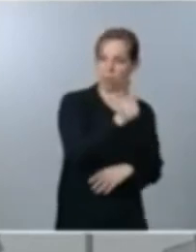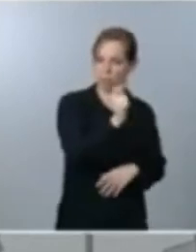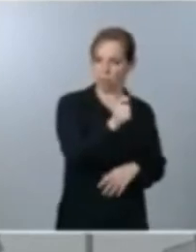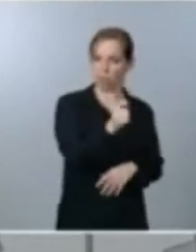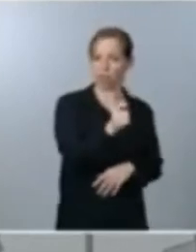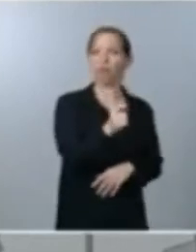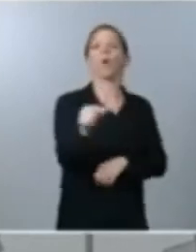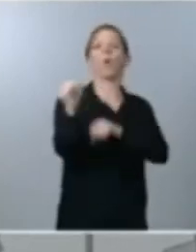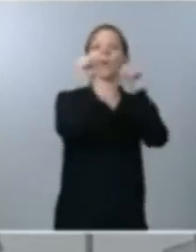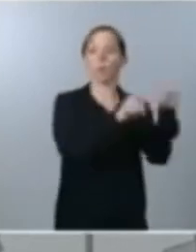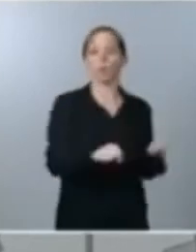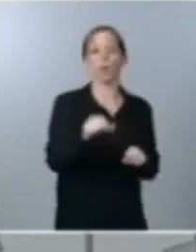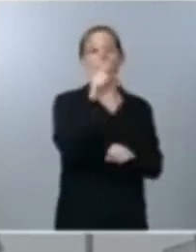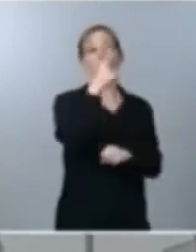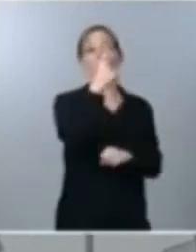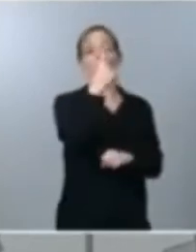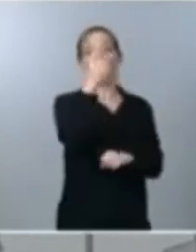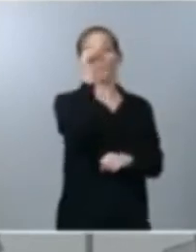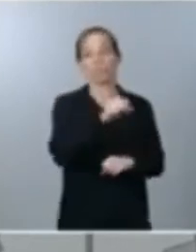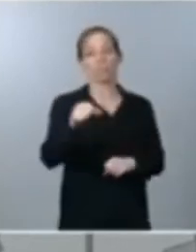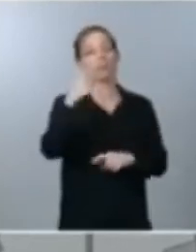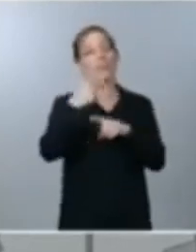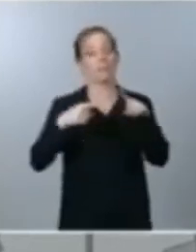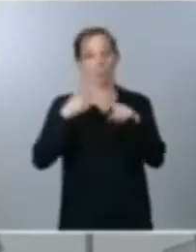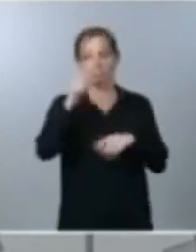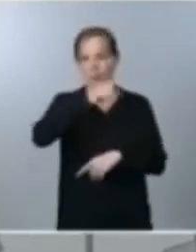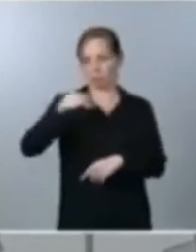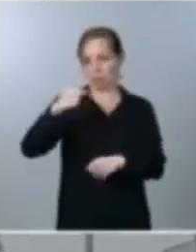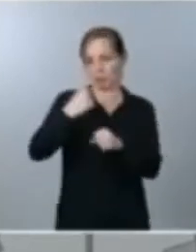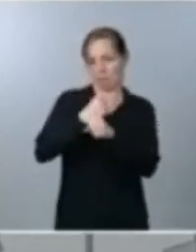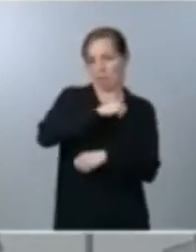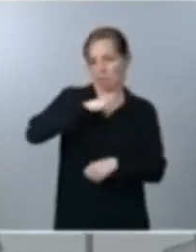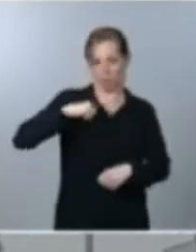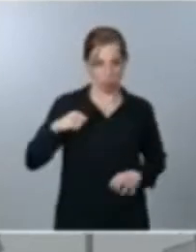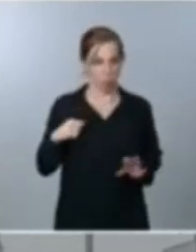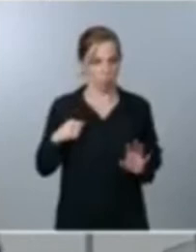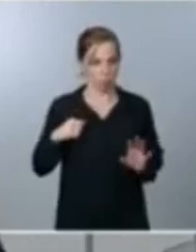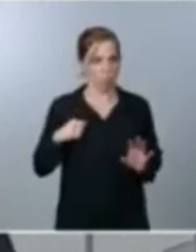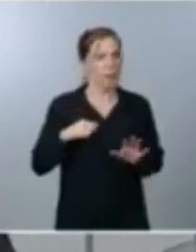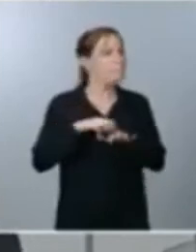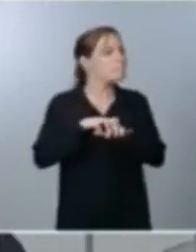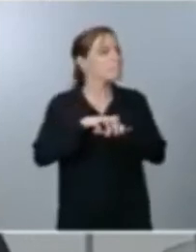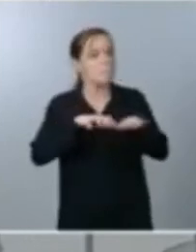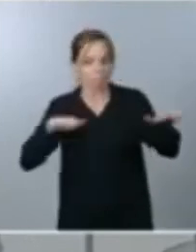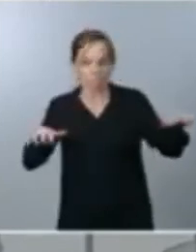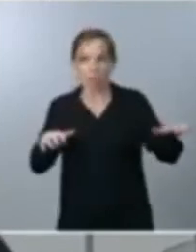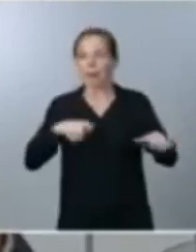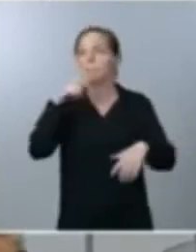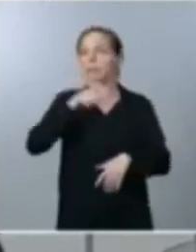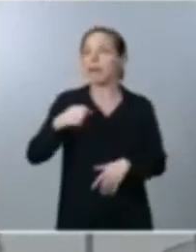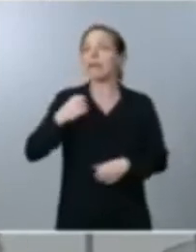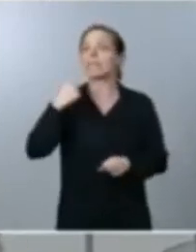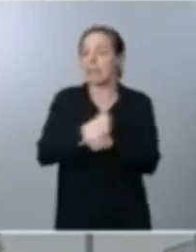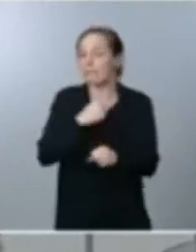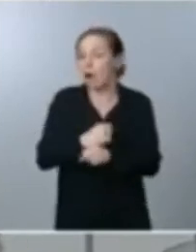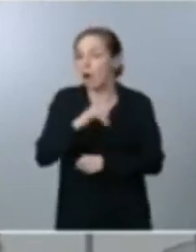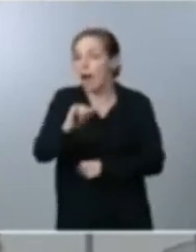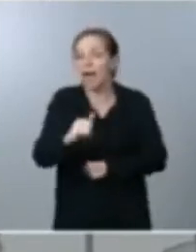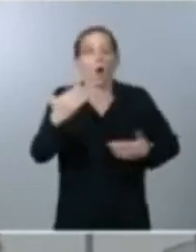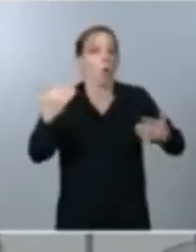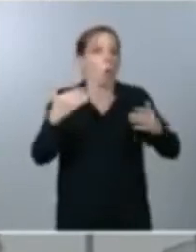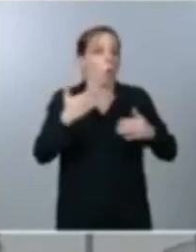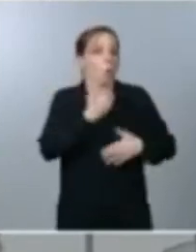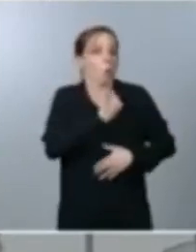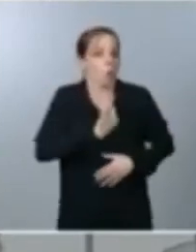y medio de trabajadores y trabajadoras autónomos muchos de ellos son personas que o bien trabajan o son regentan o son propietarios de